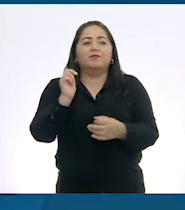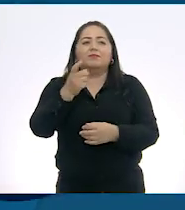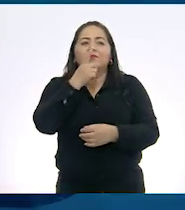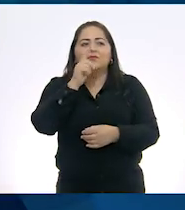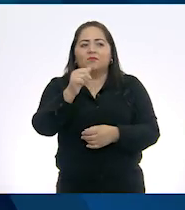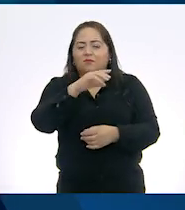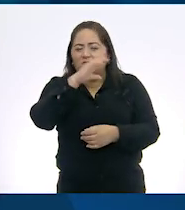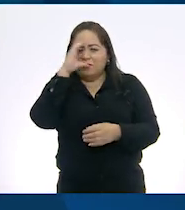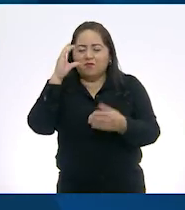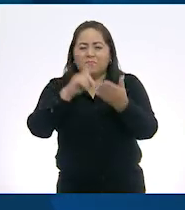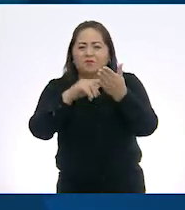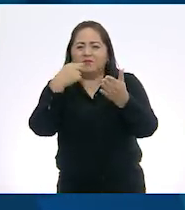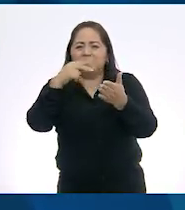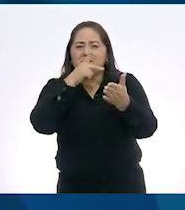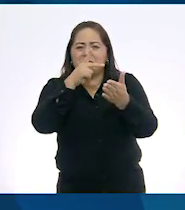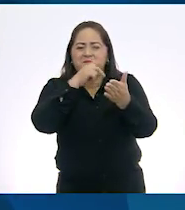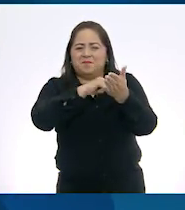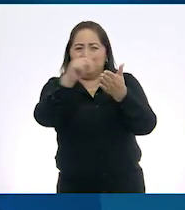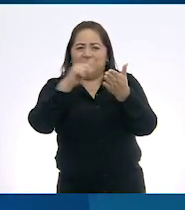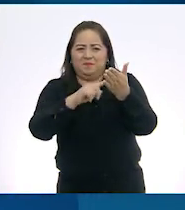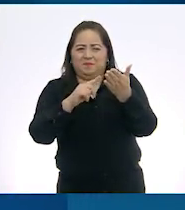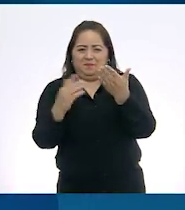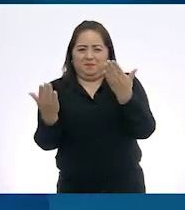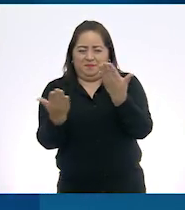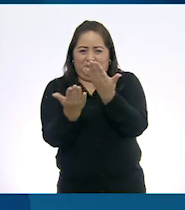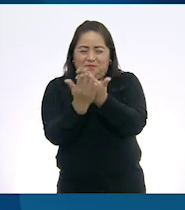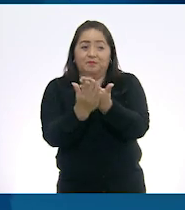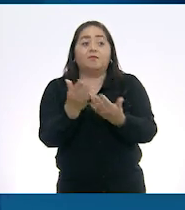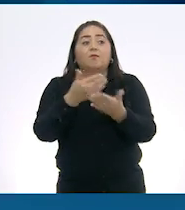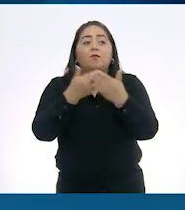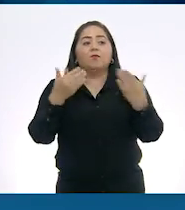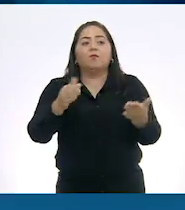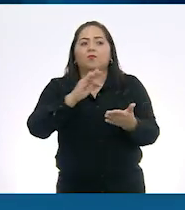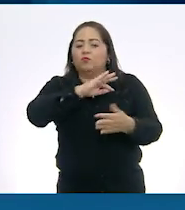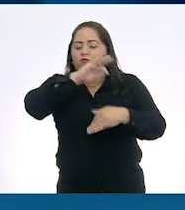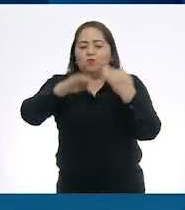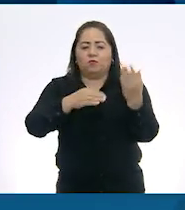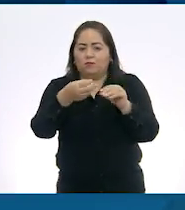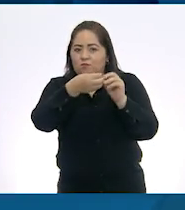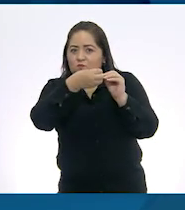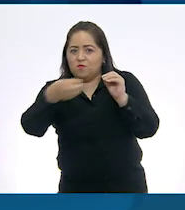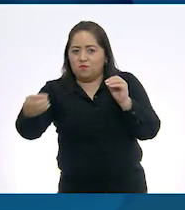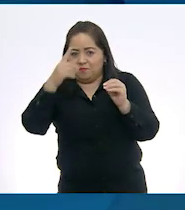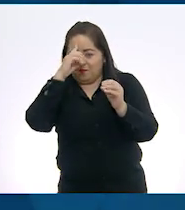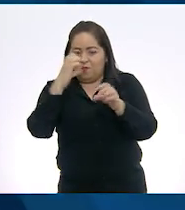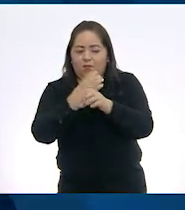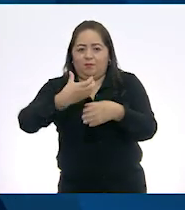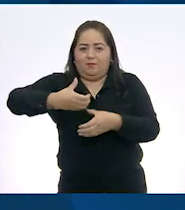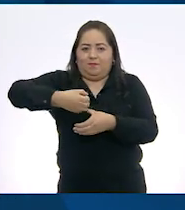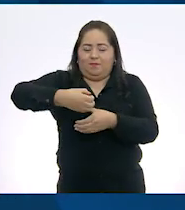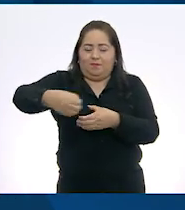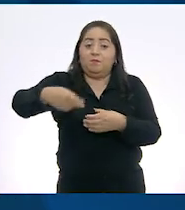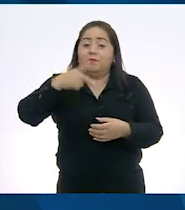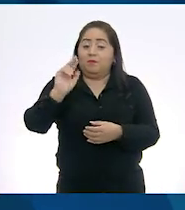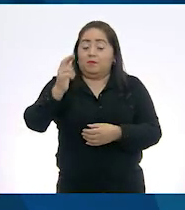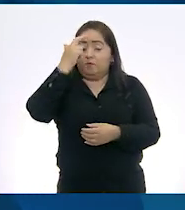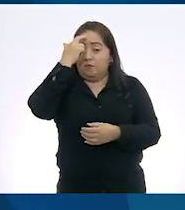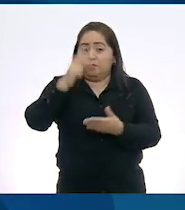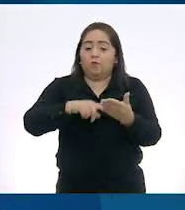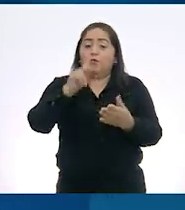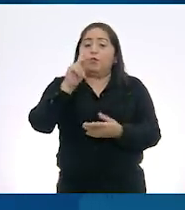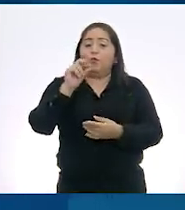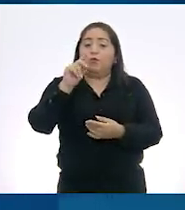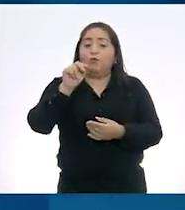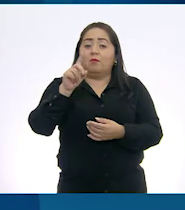e ilustramos la portada y la contraportada. Ahora ponemos todas las partes en orden para encuadernar. Recuerden, la portada,